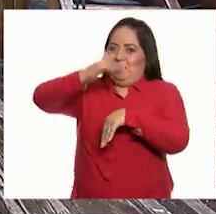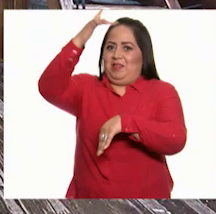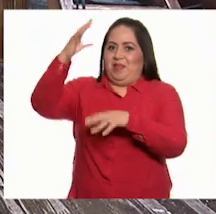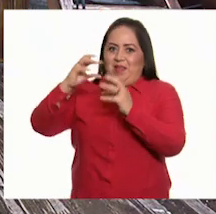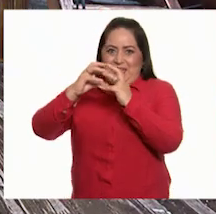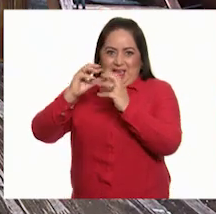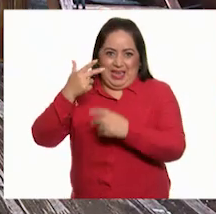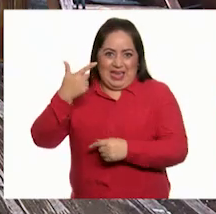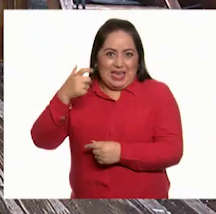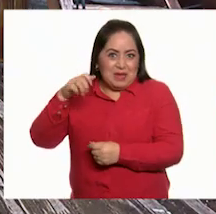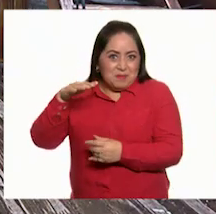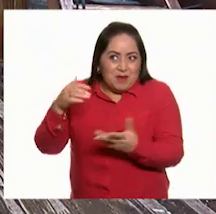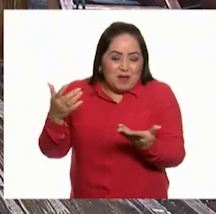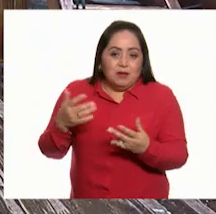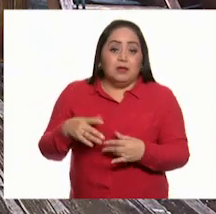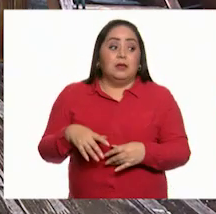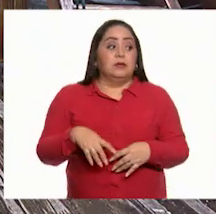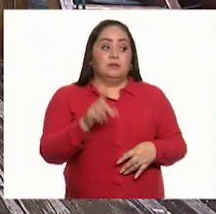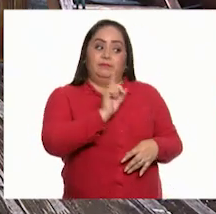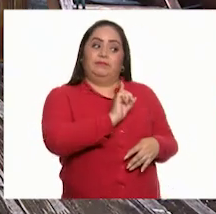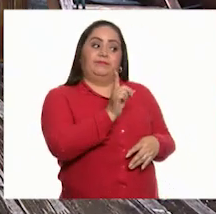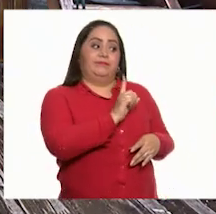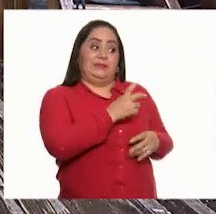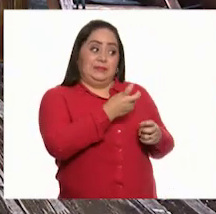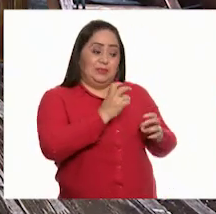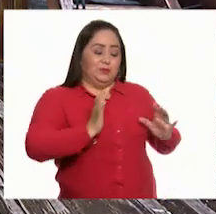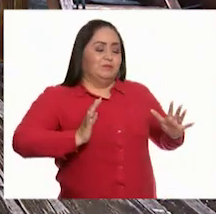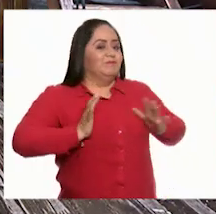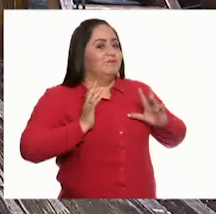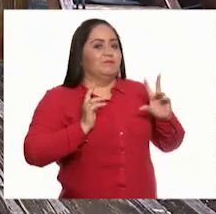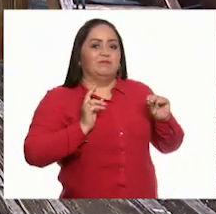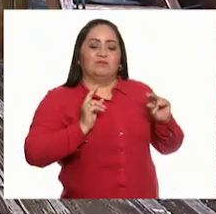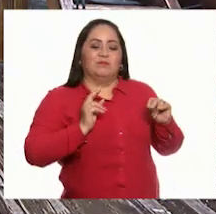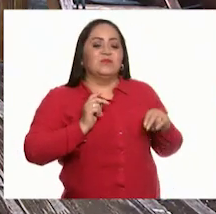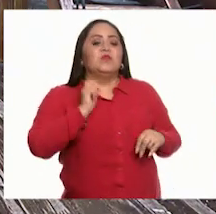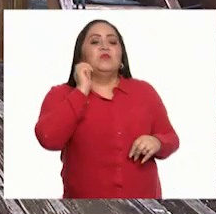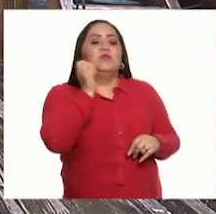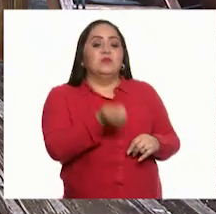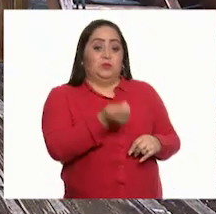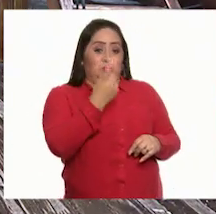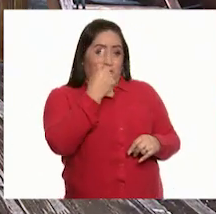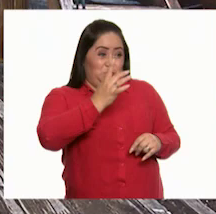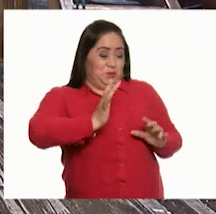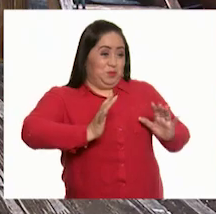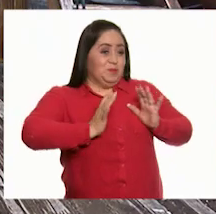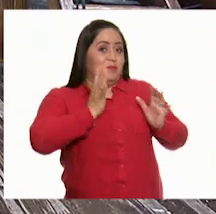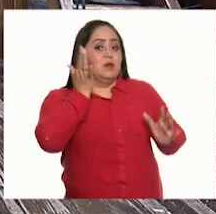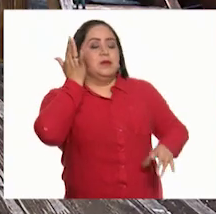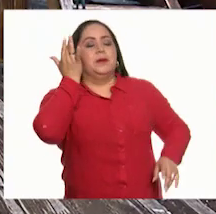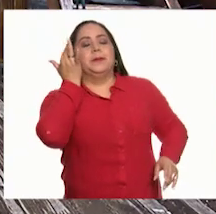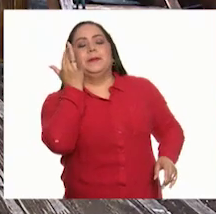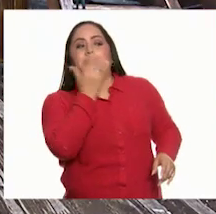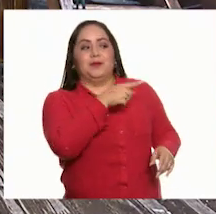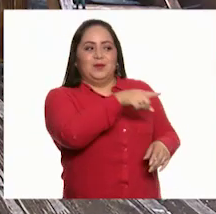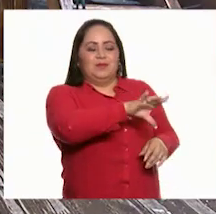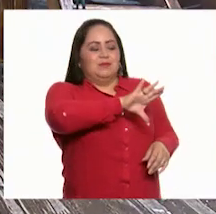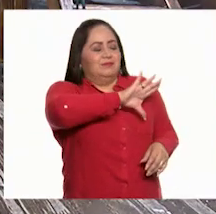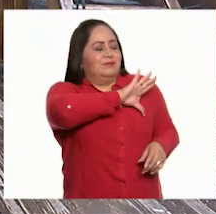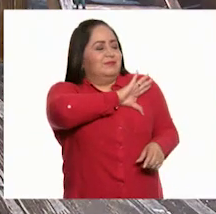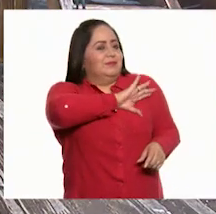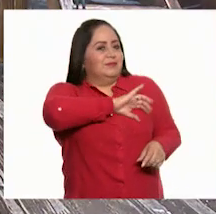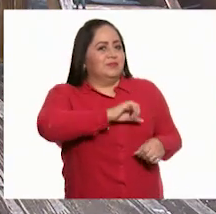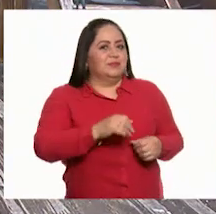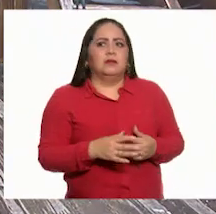perdido? La sorpresa no va por ahí. Es una de esas sorpresas deliciosas que tanto te gustan.